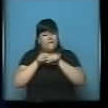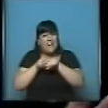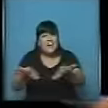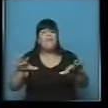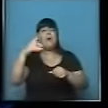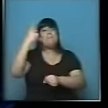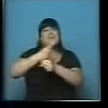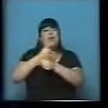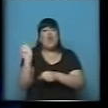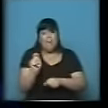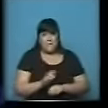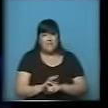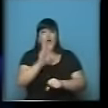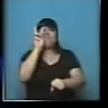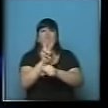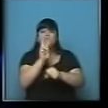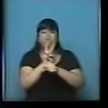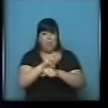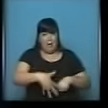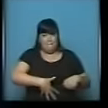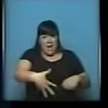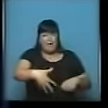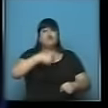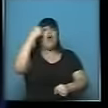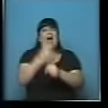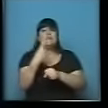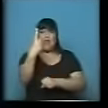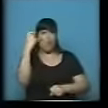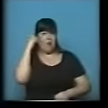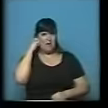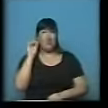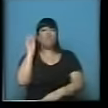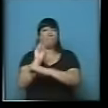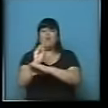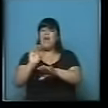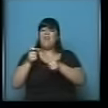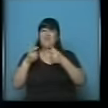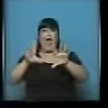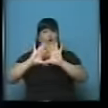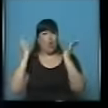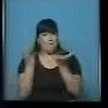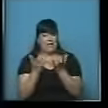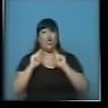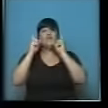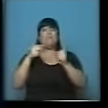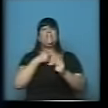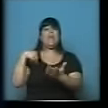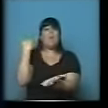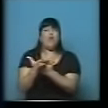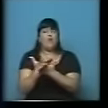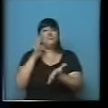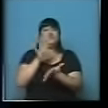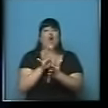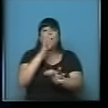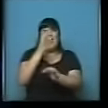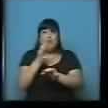Meses, que se ocupa desde el embarazo de la mujer hasta el primer año de vida, para que tengan todo. Y también quiero proponer también una revolución en la calidad